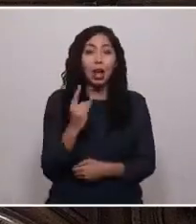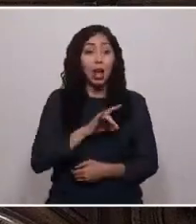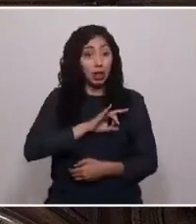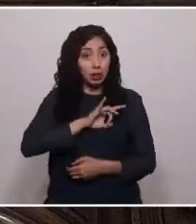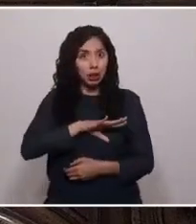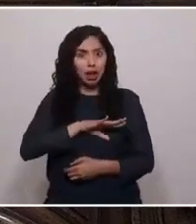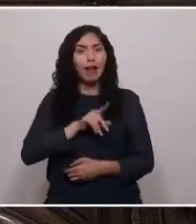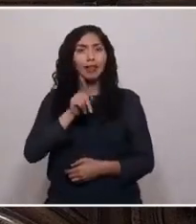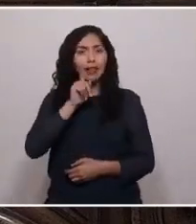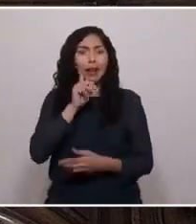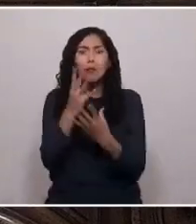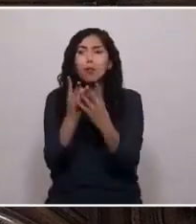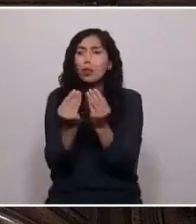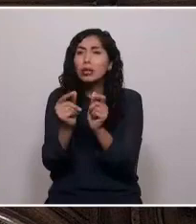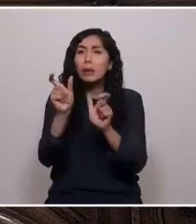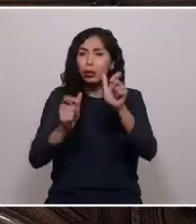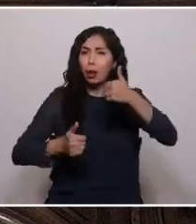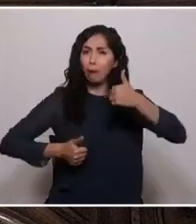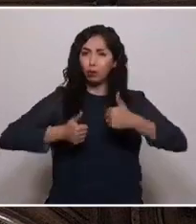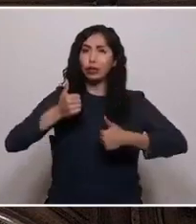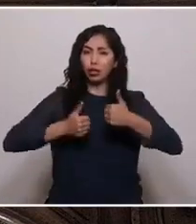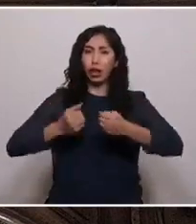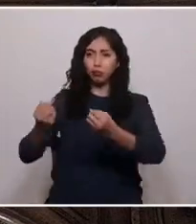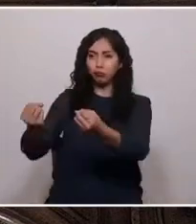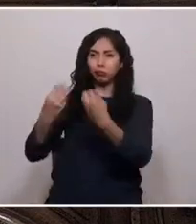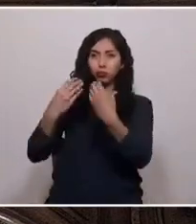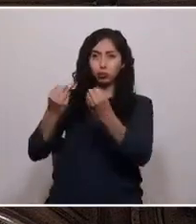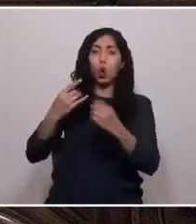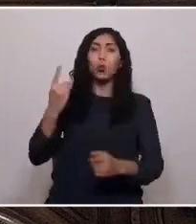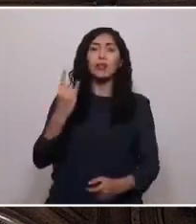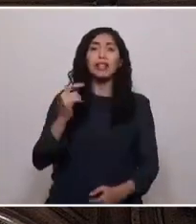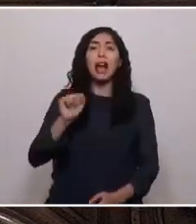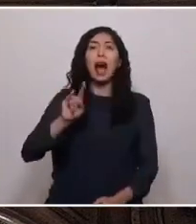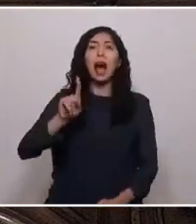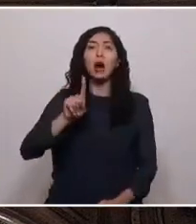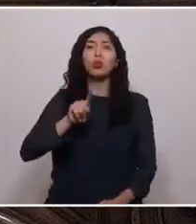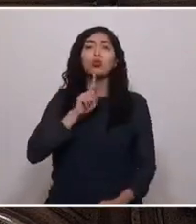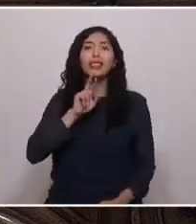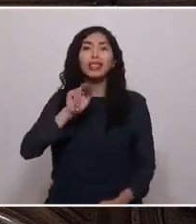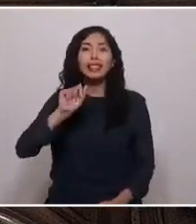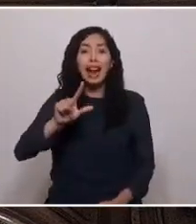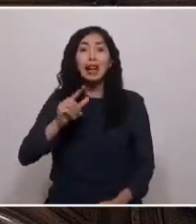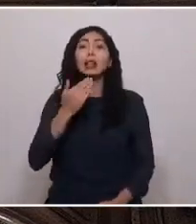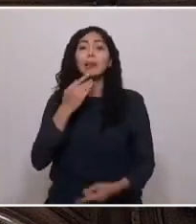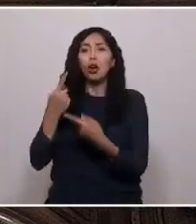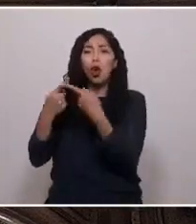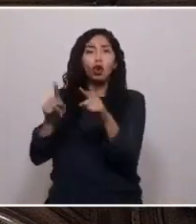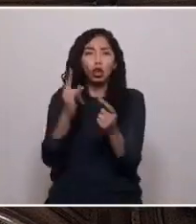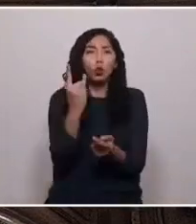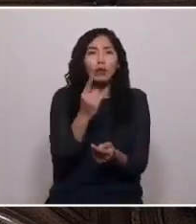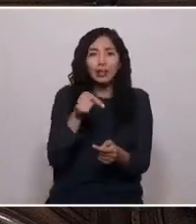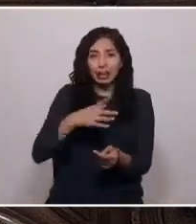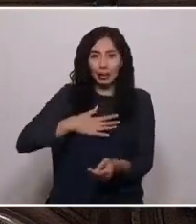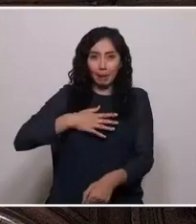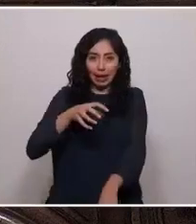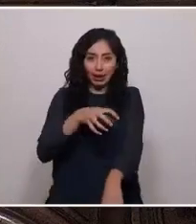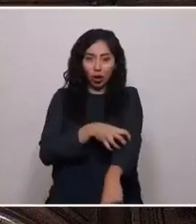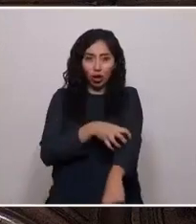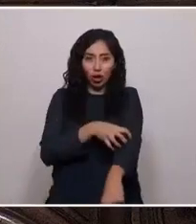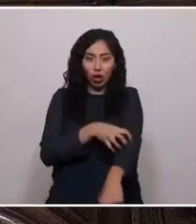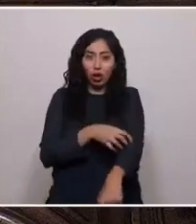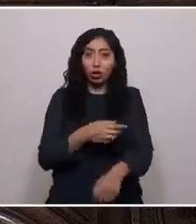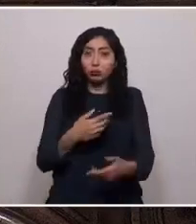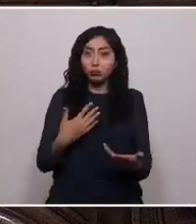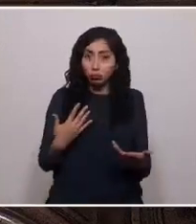miles de profesionales formados en la Universidad Austral y otros centros de educación de mi región. Y si estamos